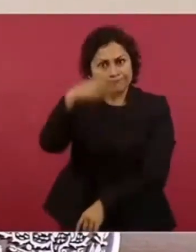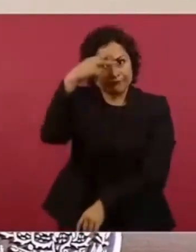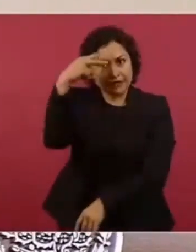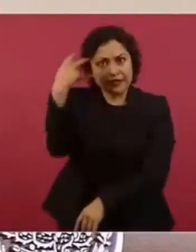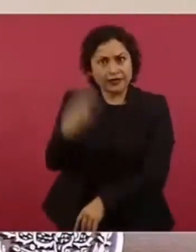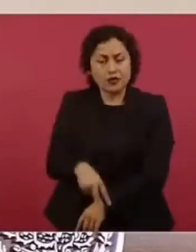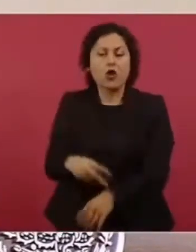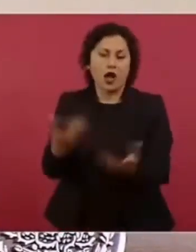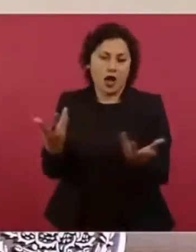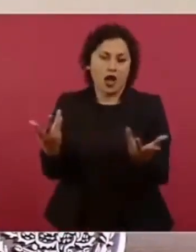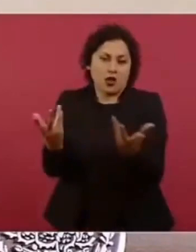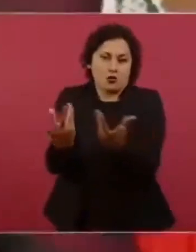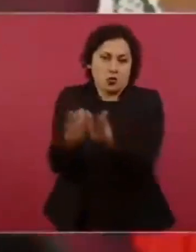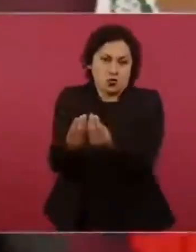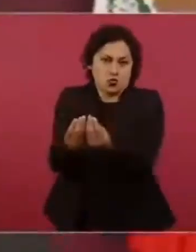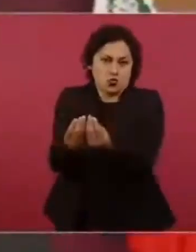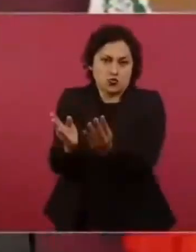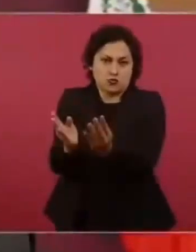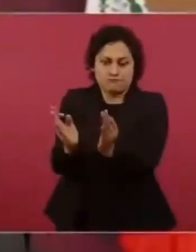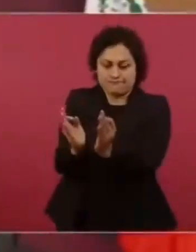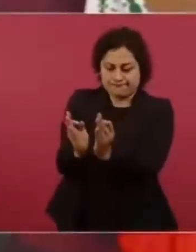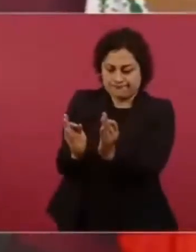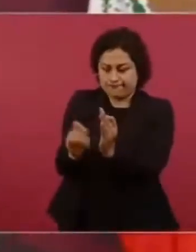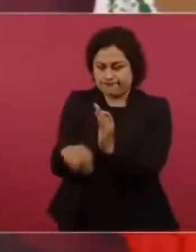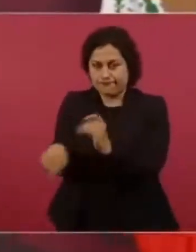están juntos y cuando esto sucede,